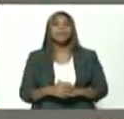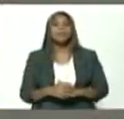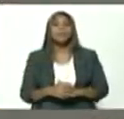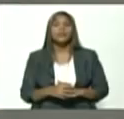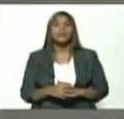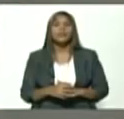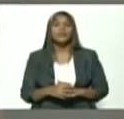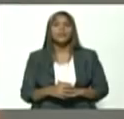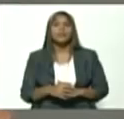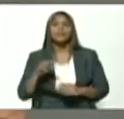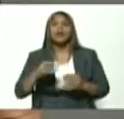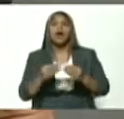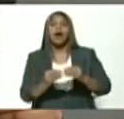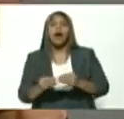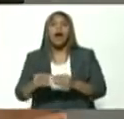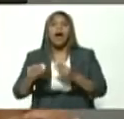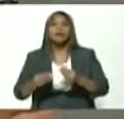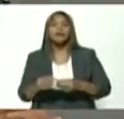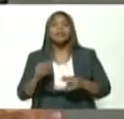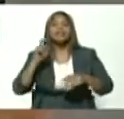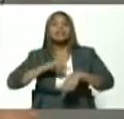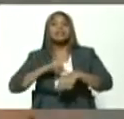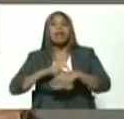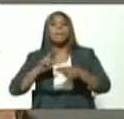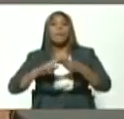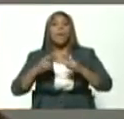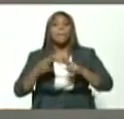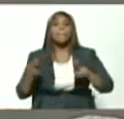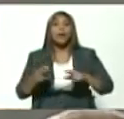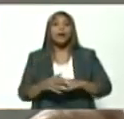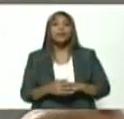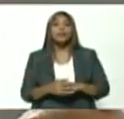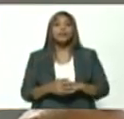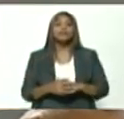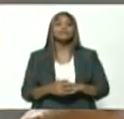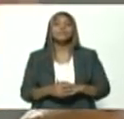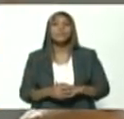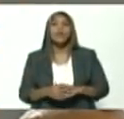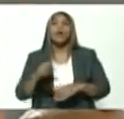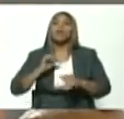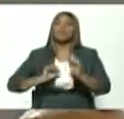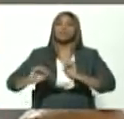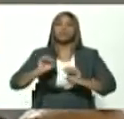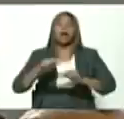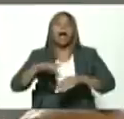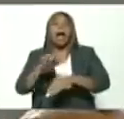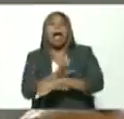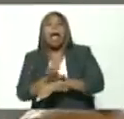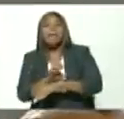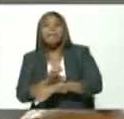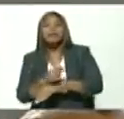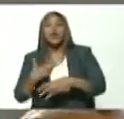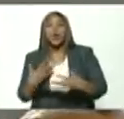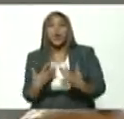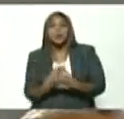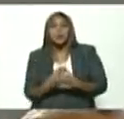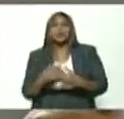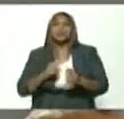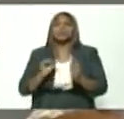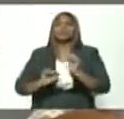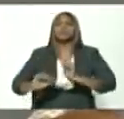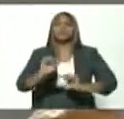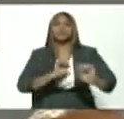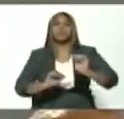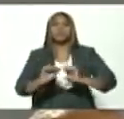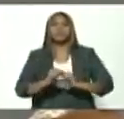generando de manera cotidiana en tiempo de paz producción en situación de emergencia nos activamos y nos convertimos en cuerpos combatientes